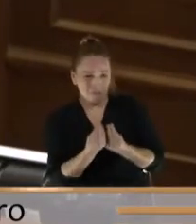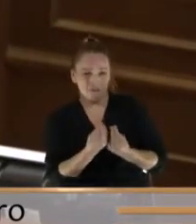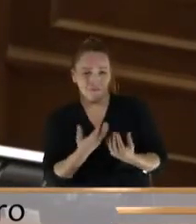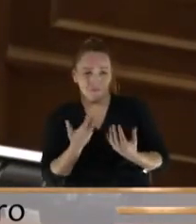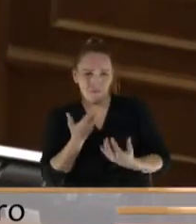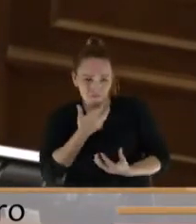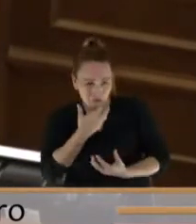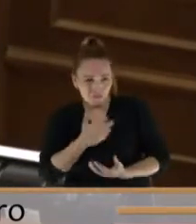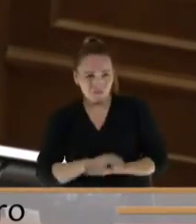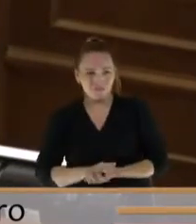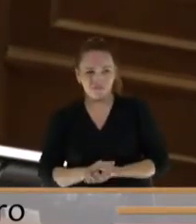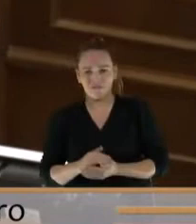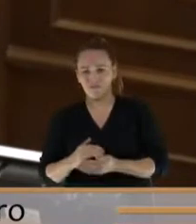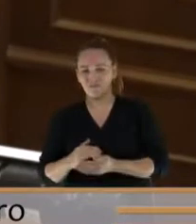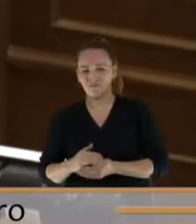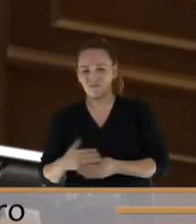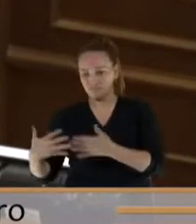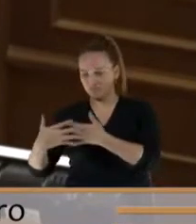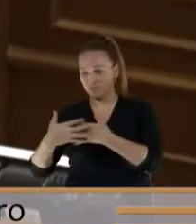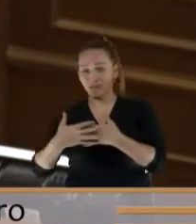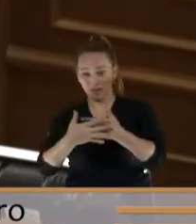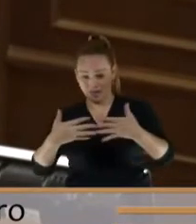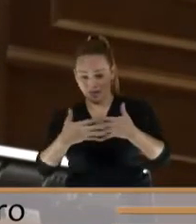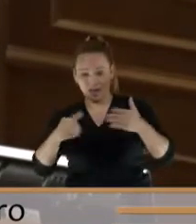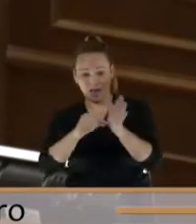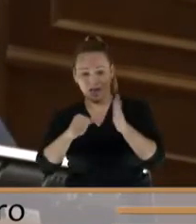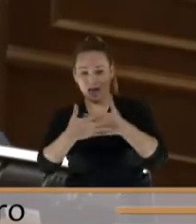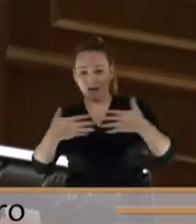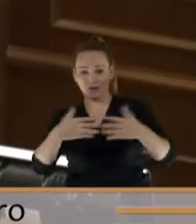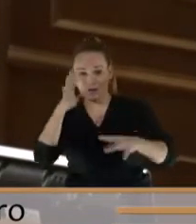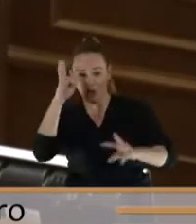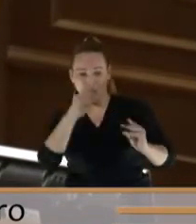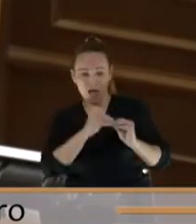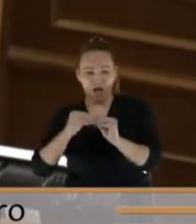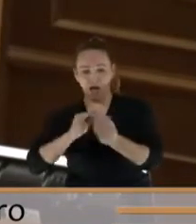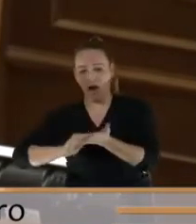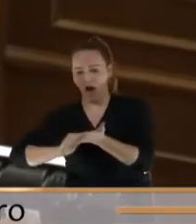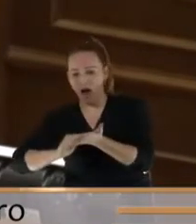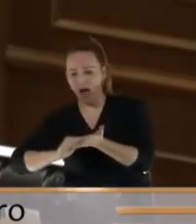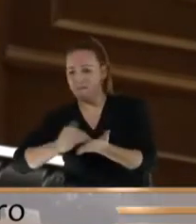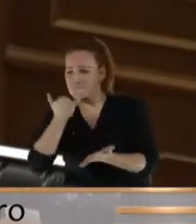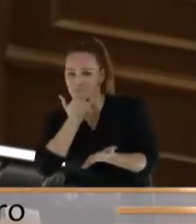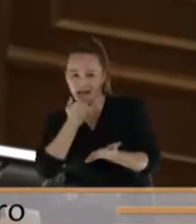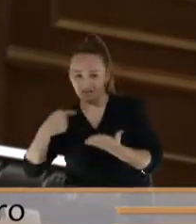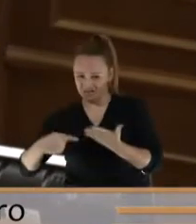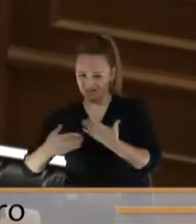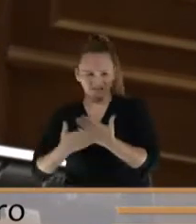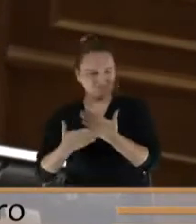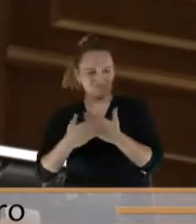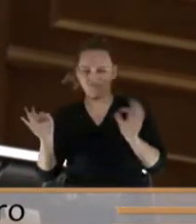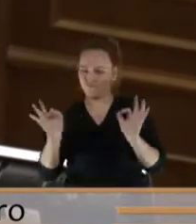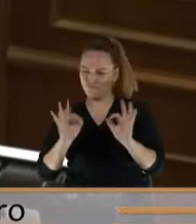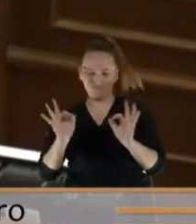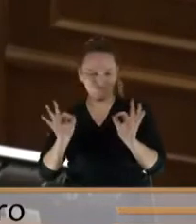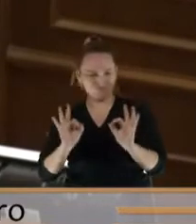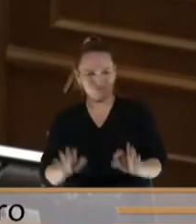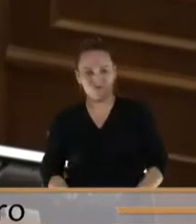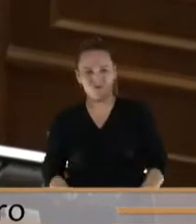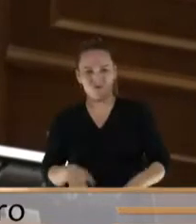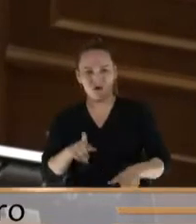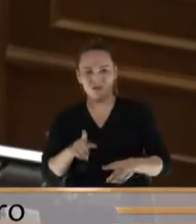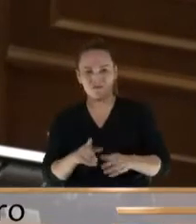de modificación de un artículo de una conciliación no obedece a un error ahí hubo toda la